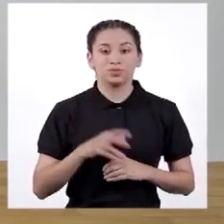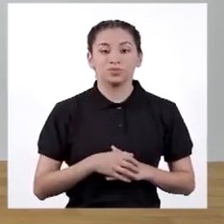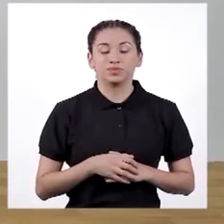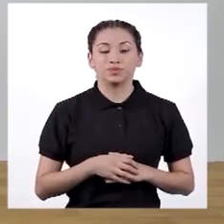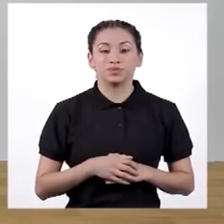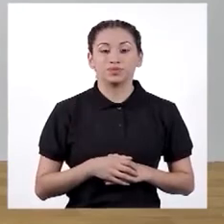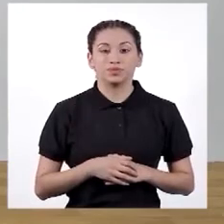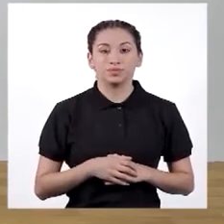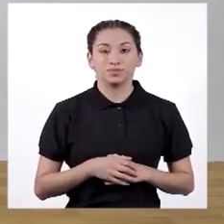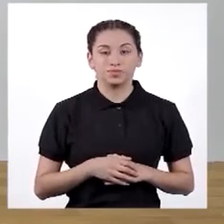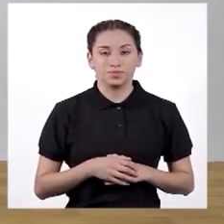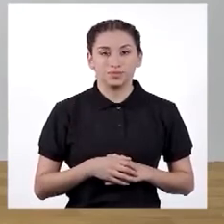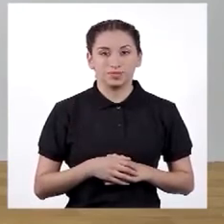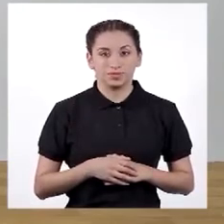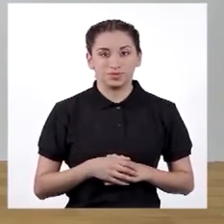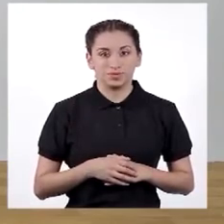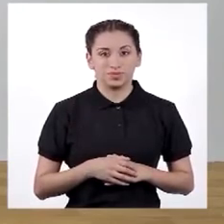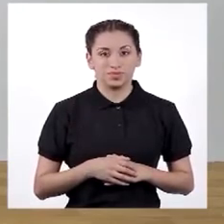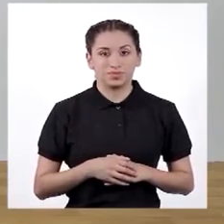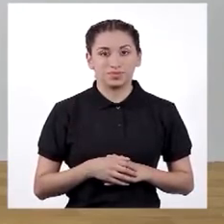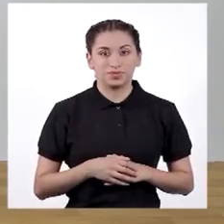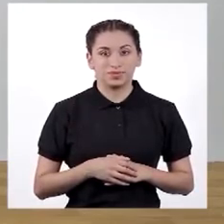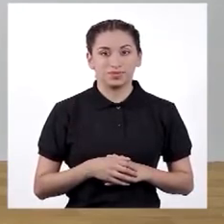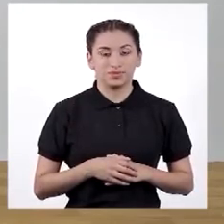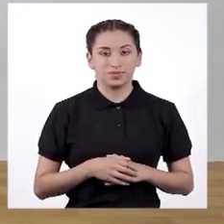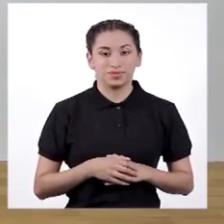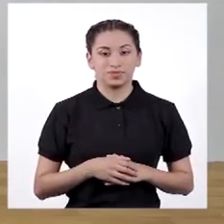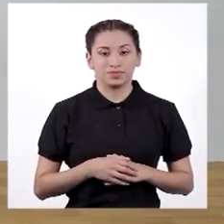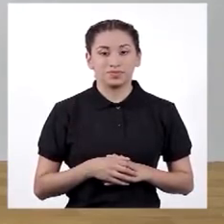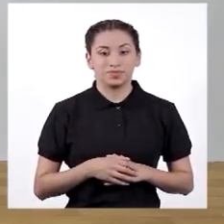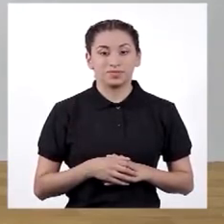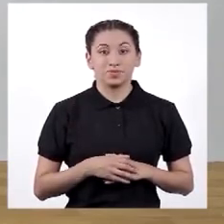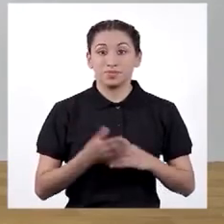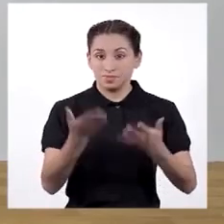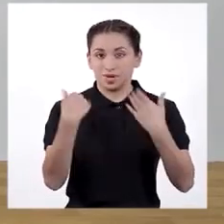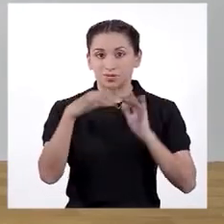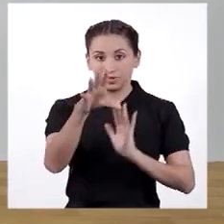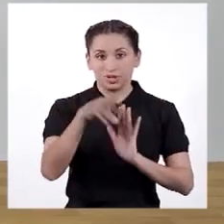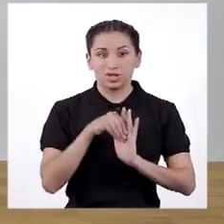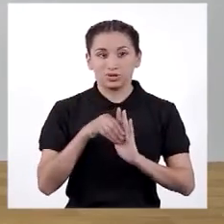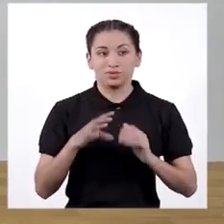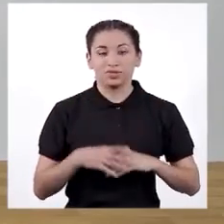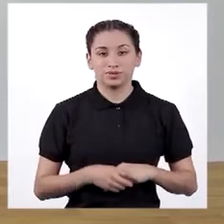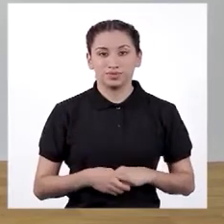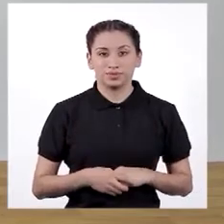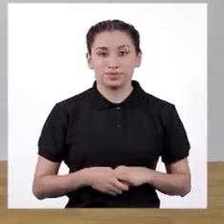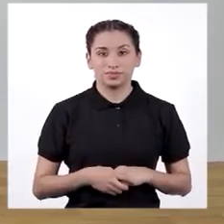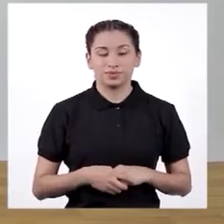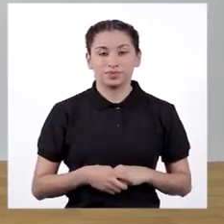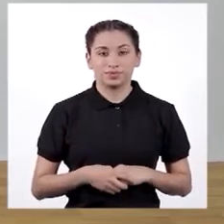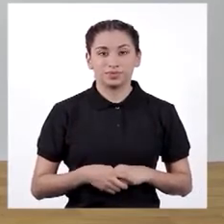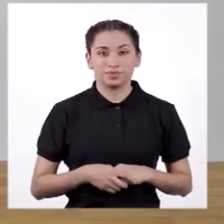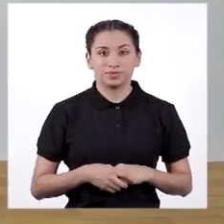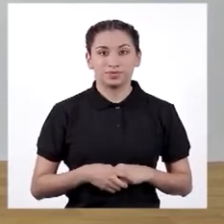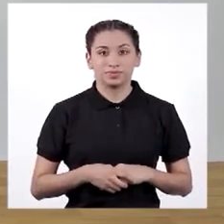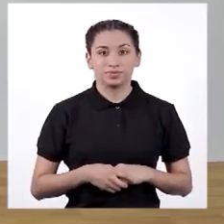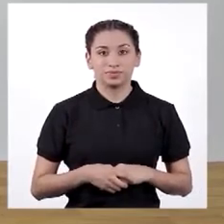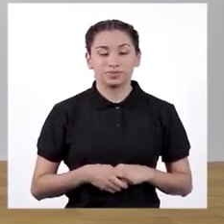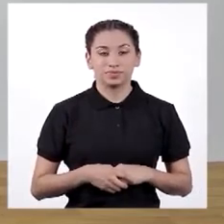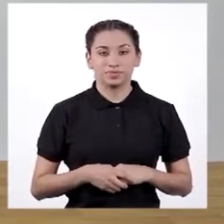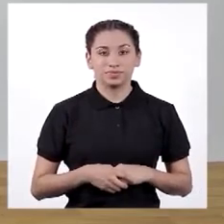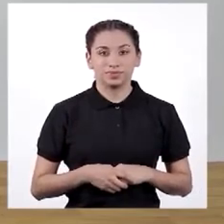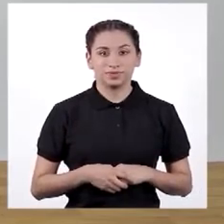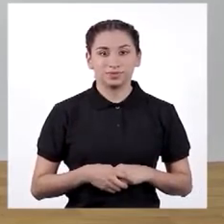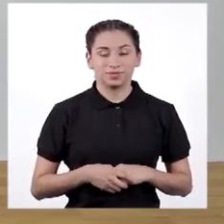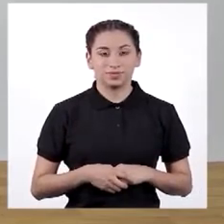tatantan, a, a, a. Tukutum, tatantan, a, a, a. Repítelo conmigo. 3, 2, 1,